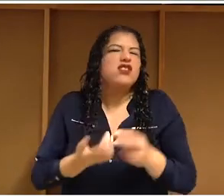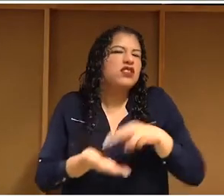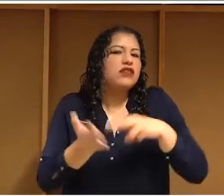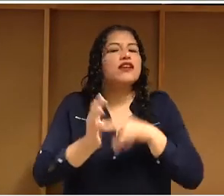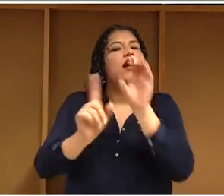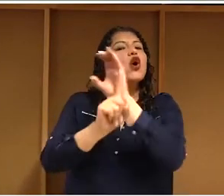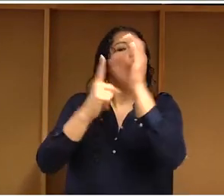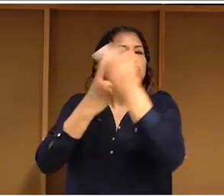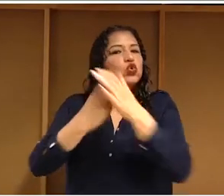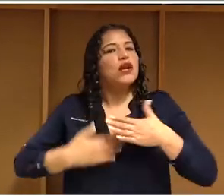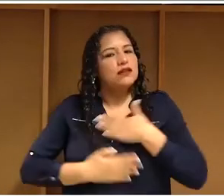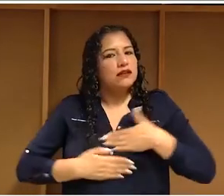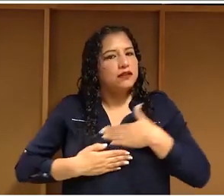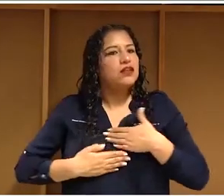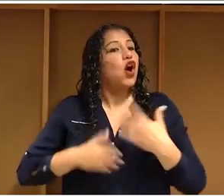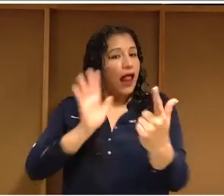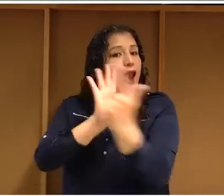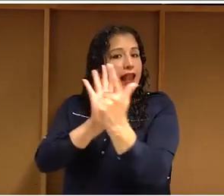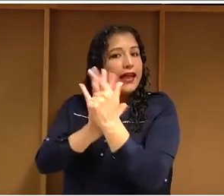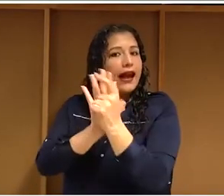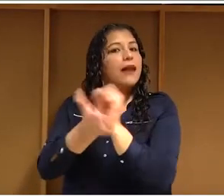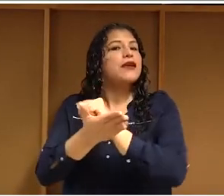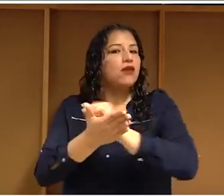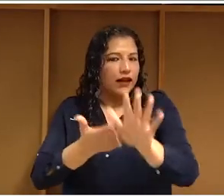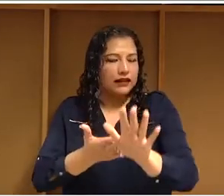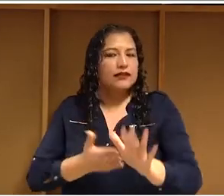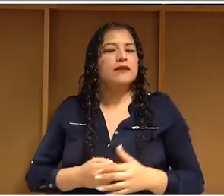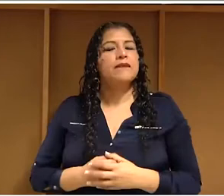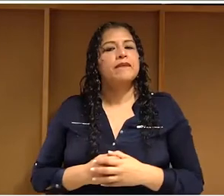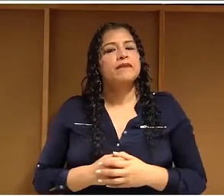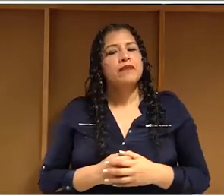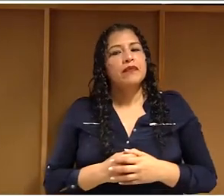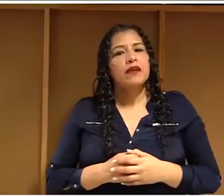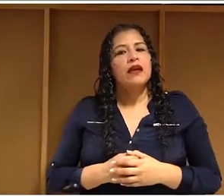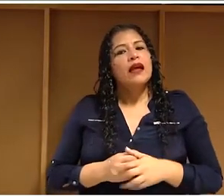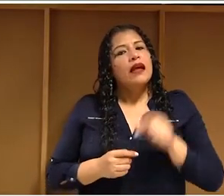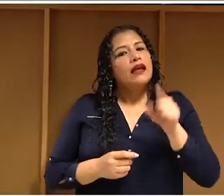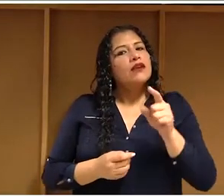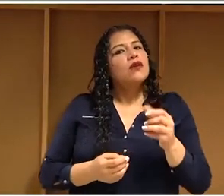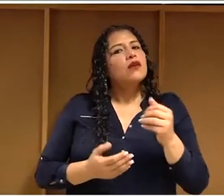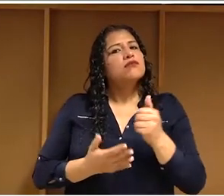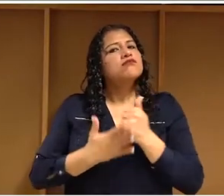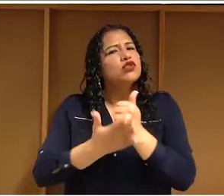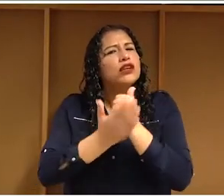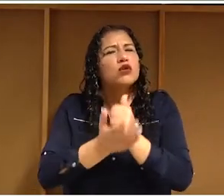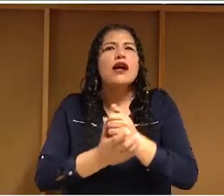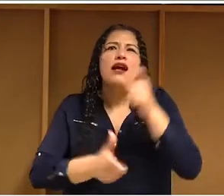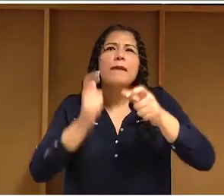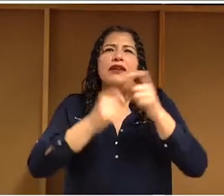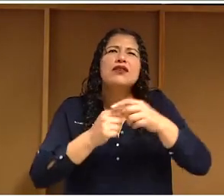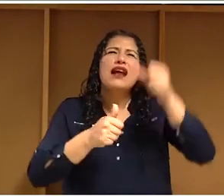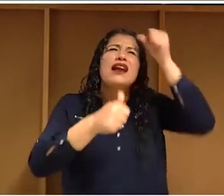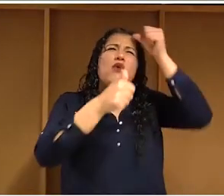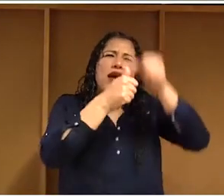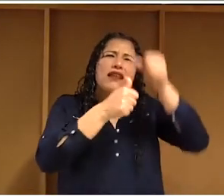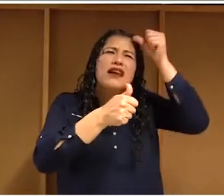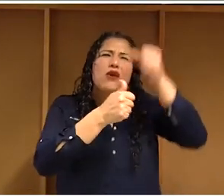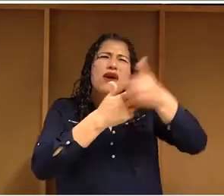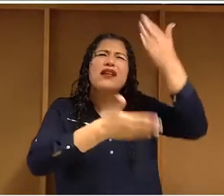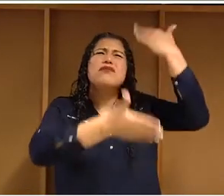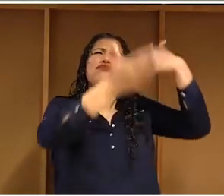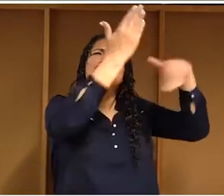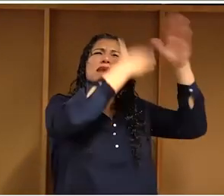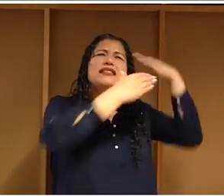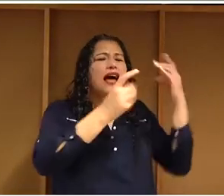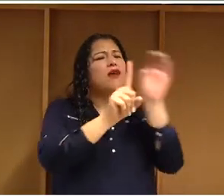y entretenimiento gratuito y legal y al mismo tiempo nos ayuda a mantener la memoria común de nuestra cultura.